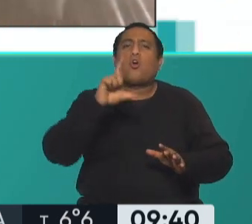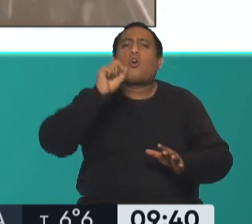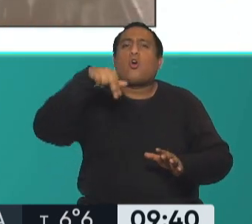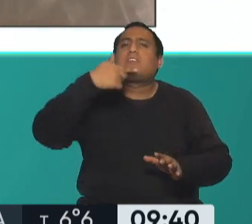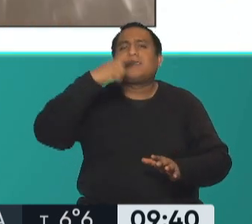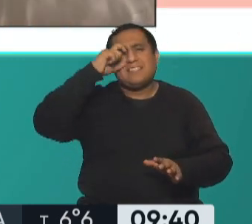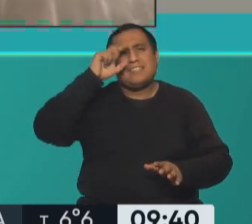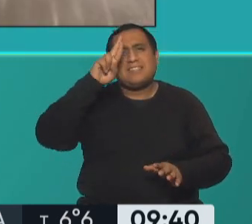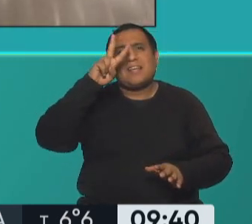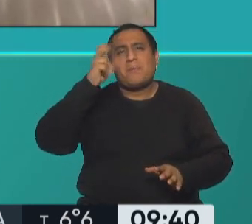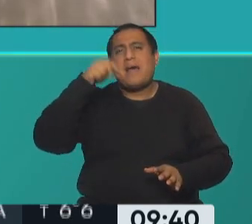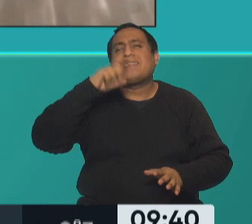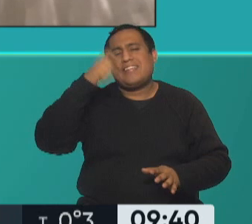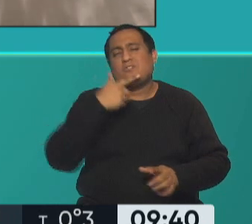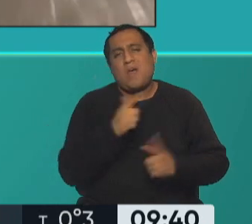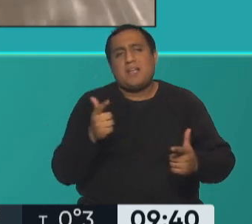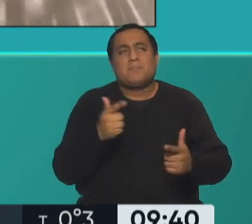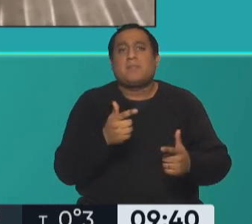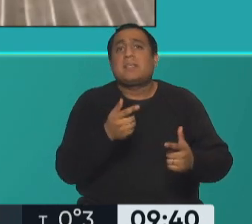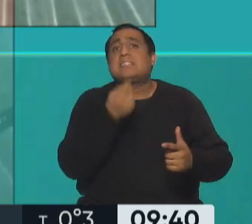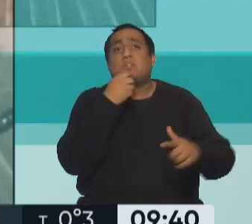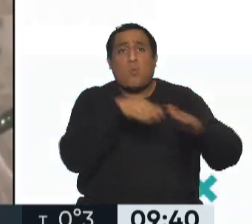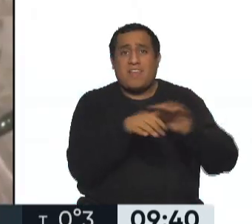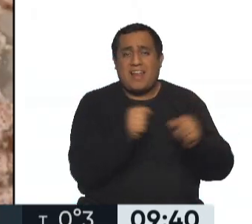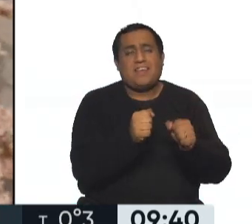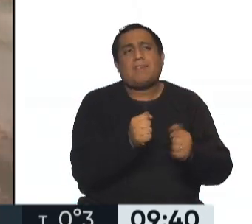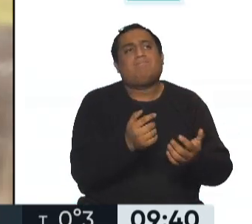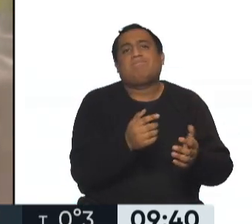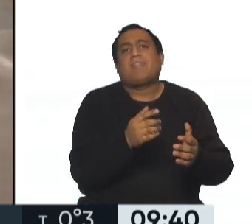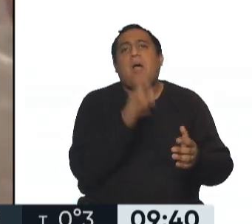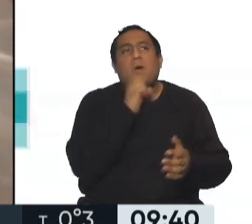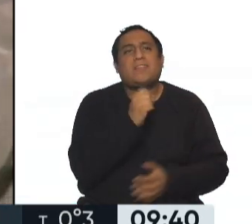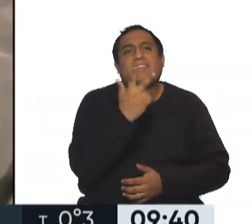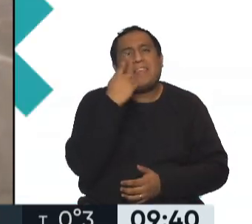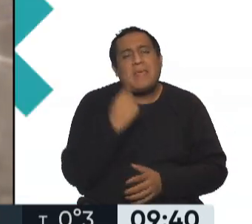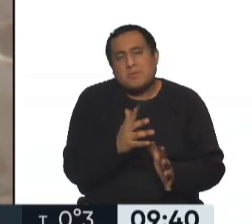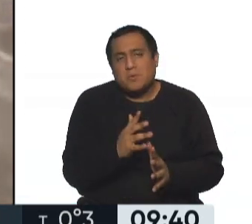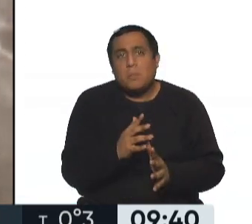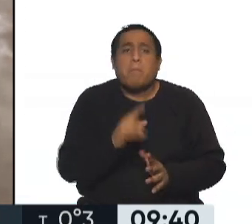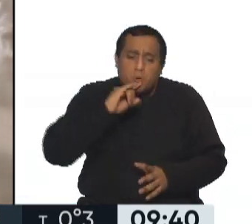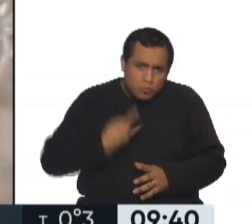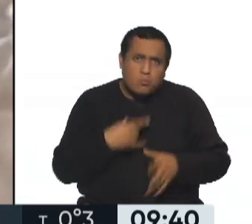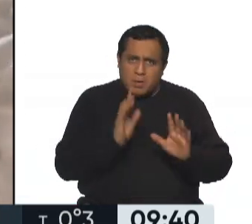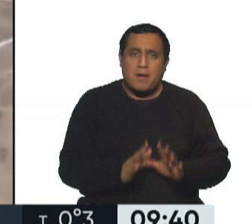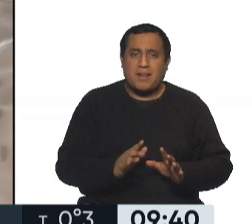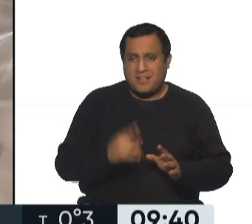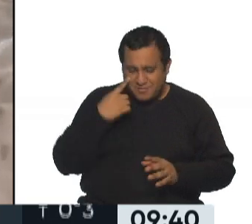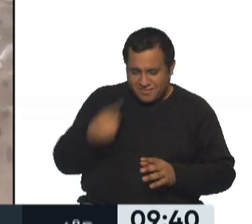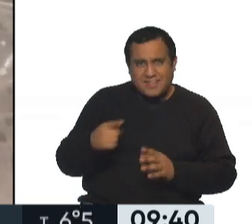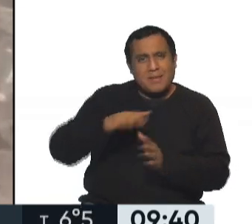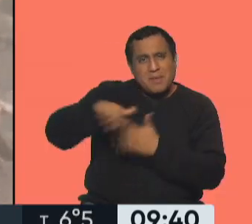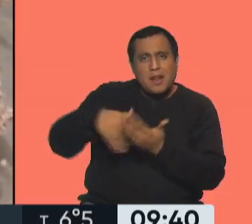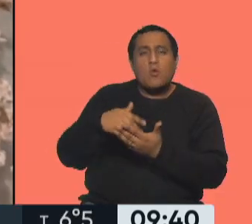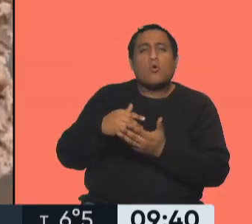mucho en la heladera, dos, tres días, no mucho más, pero lo hiciste vos en tu casa. Mirá, yo ese untable lo mezclé con